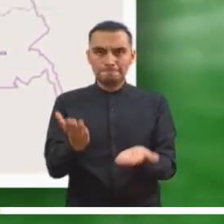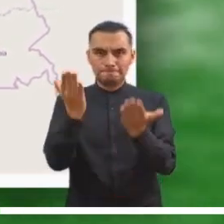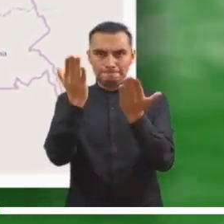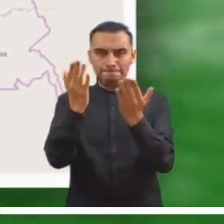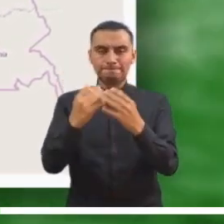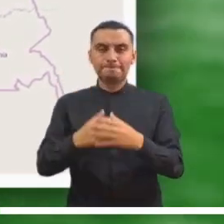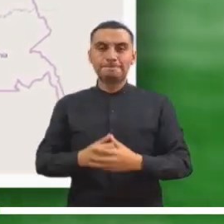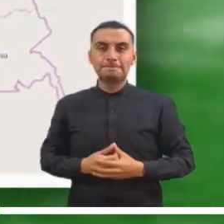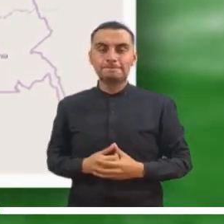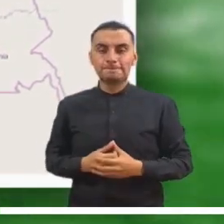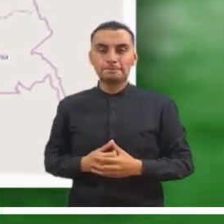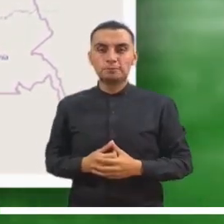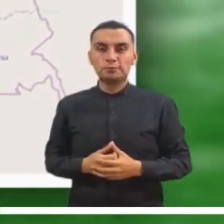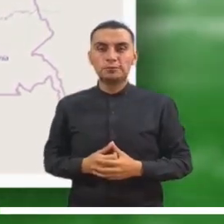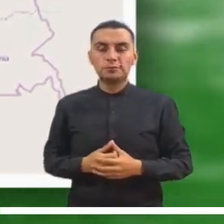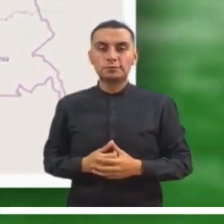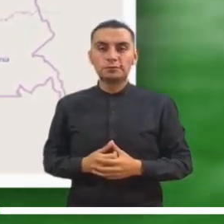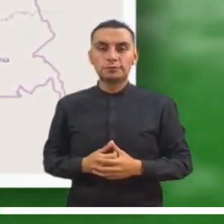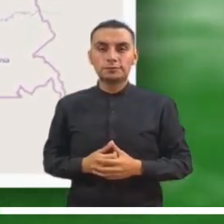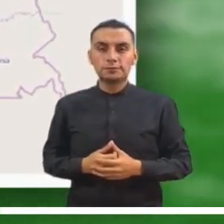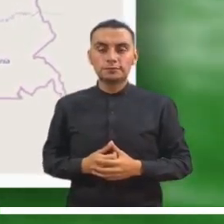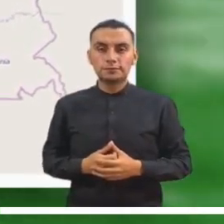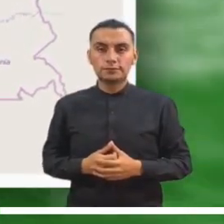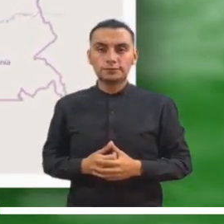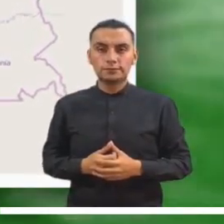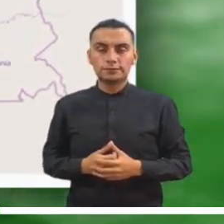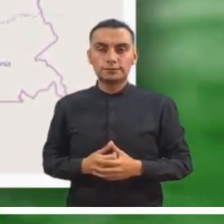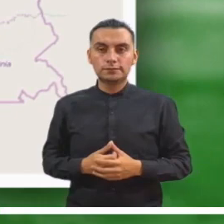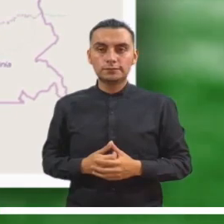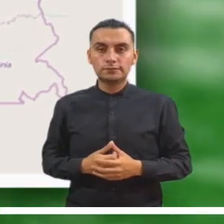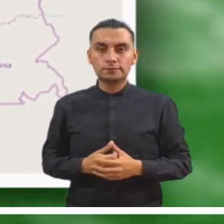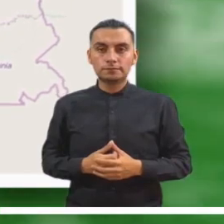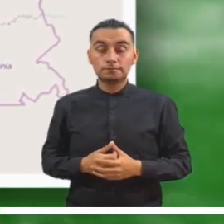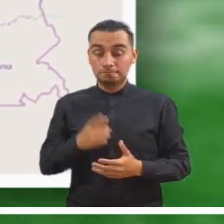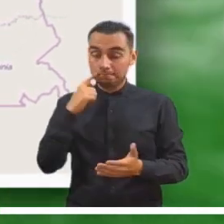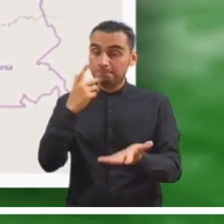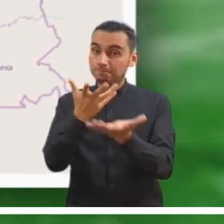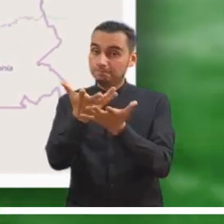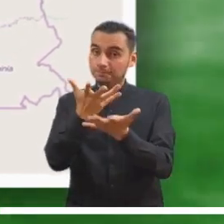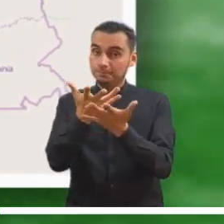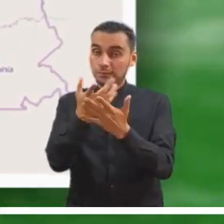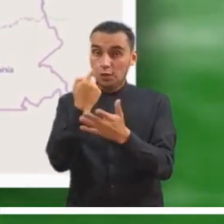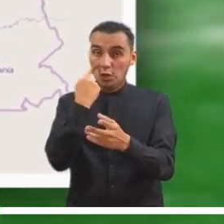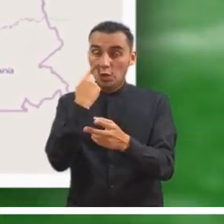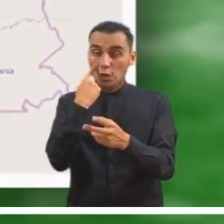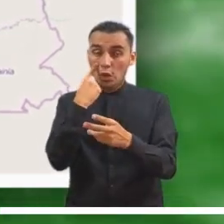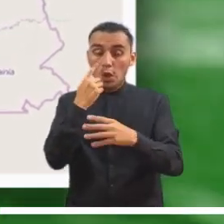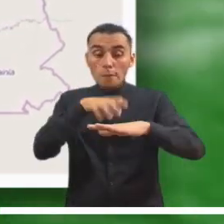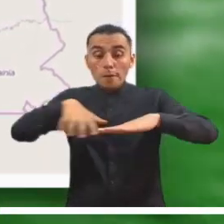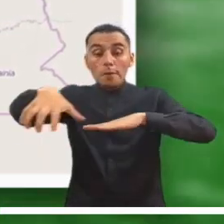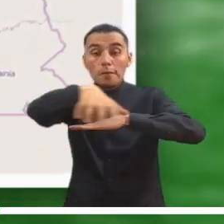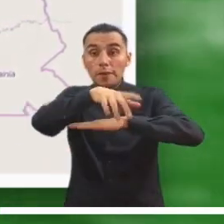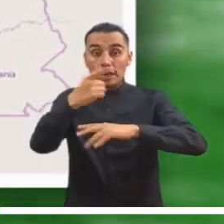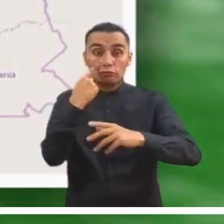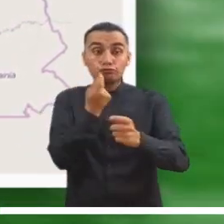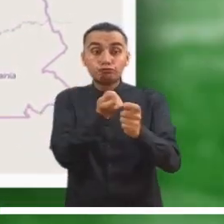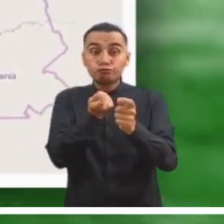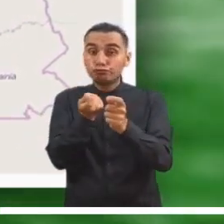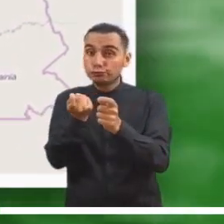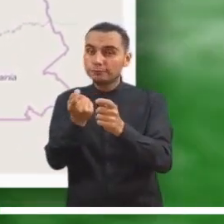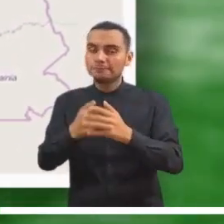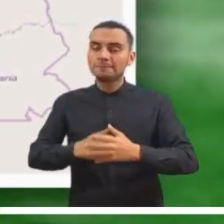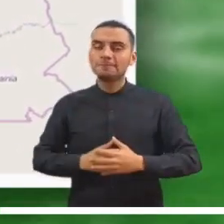sus afluentes, especialmente los ríos Berreberre, Pepe y Torreidó. Se recomienda especial atención para las poblaciones